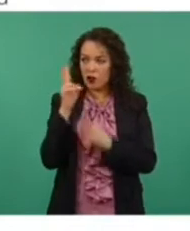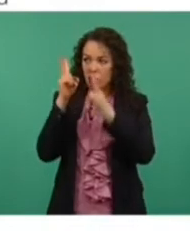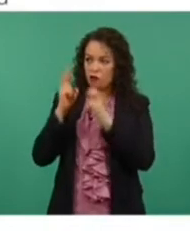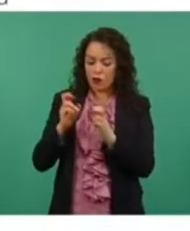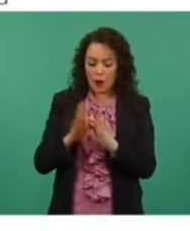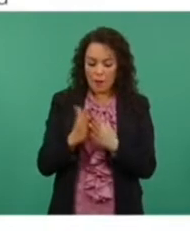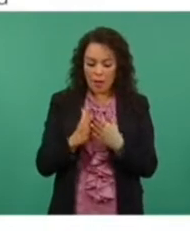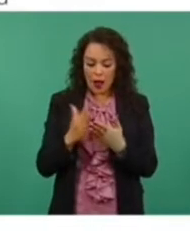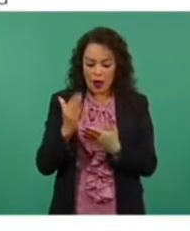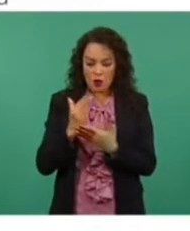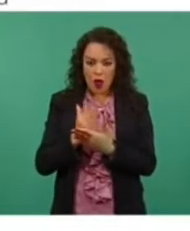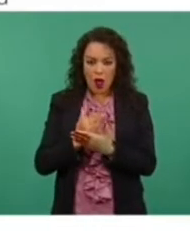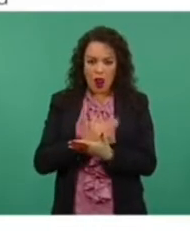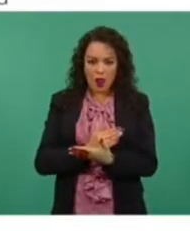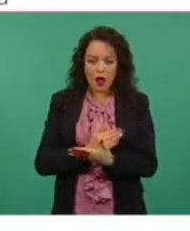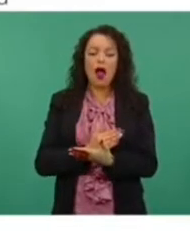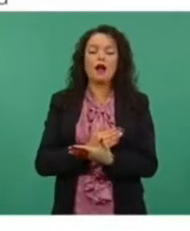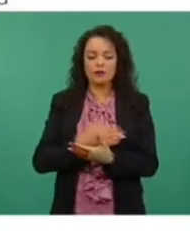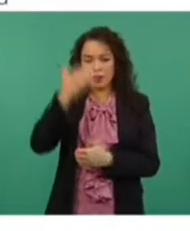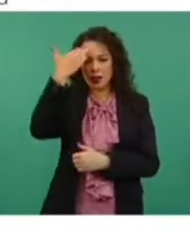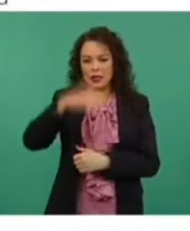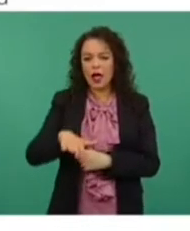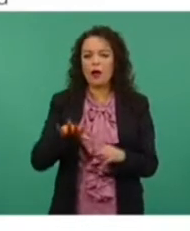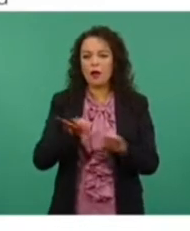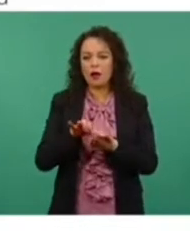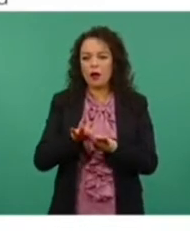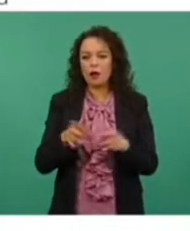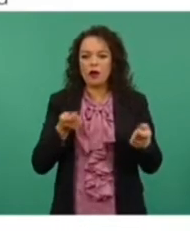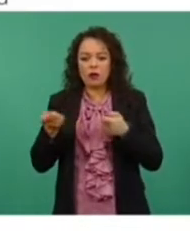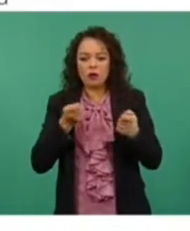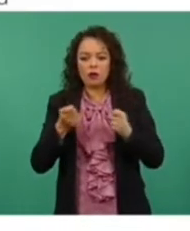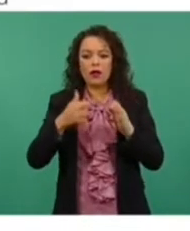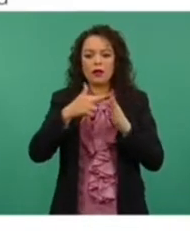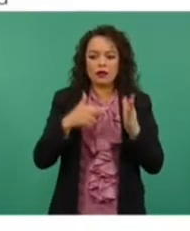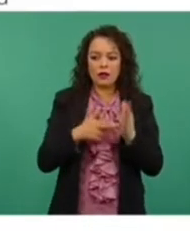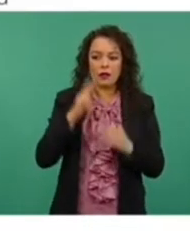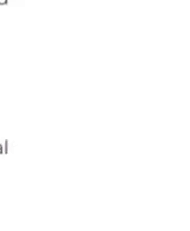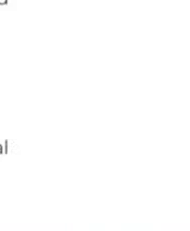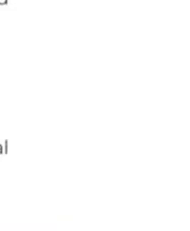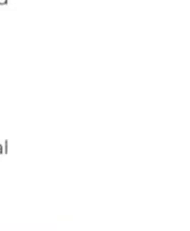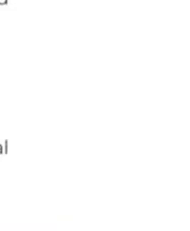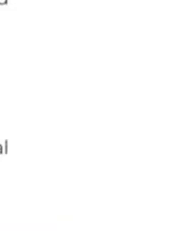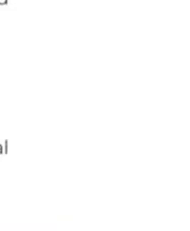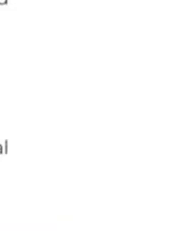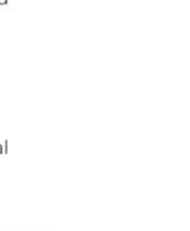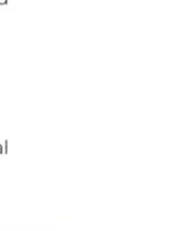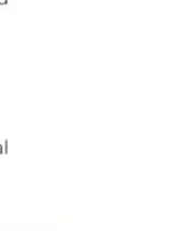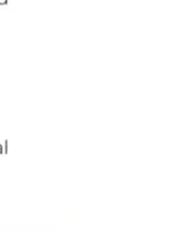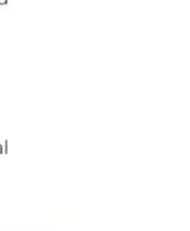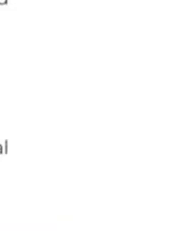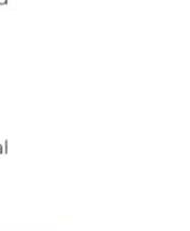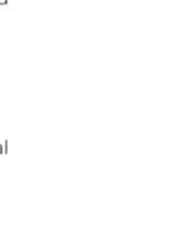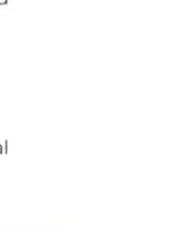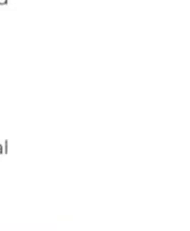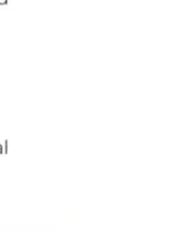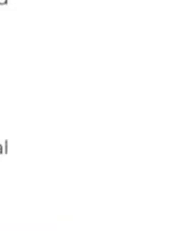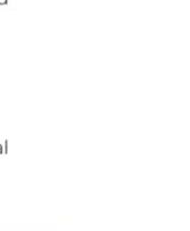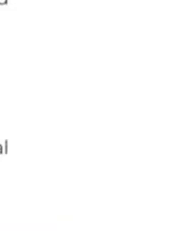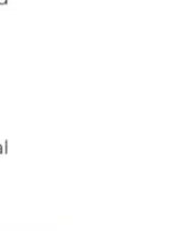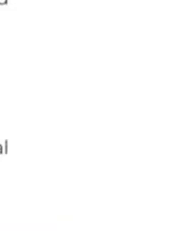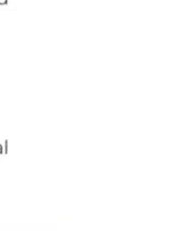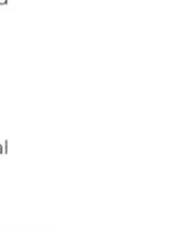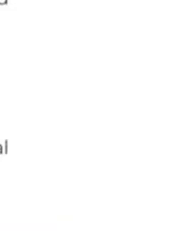identidad, se conocen ahí las reglas de operación, los avisos de privacidad que se tienen, los términos y condiciones